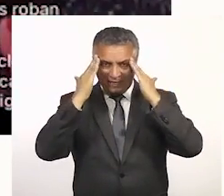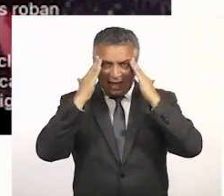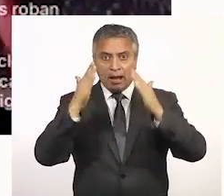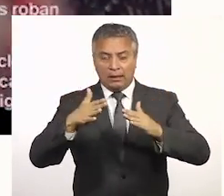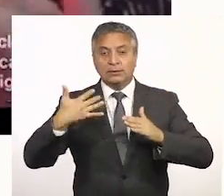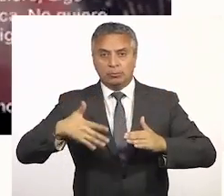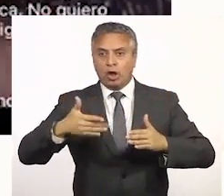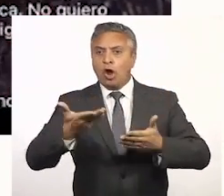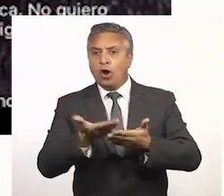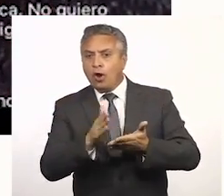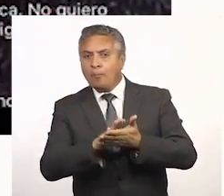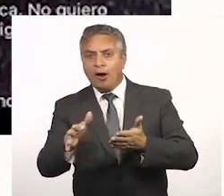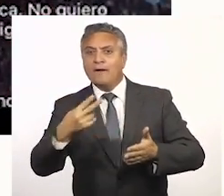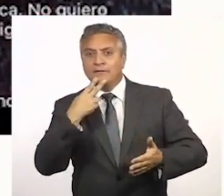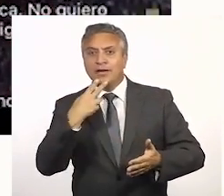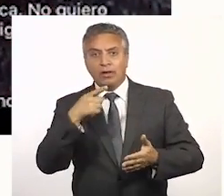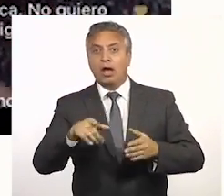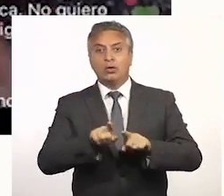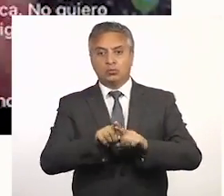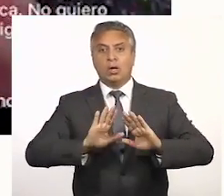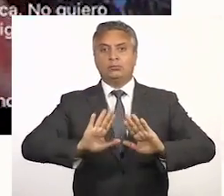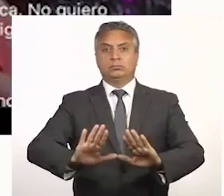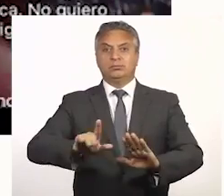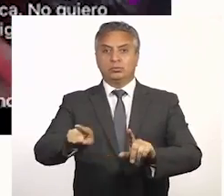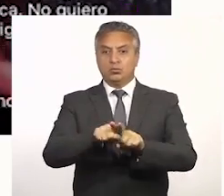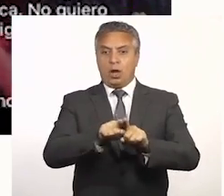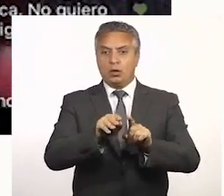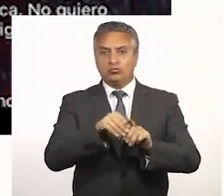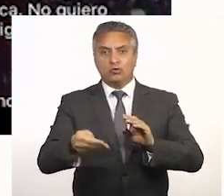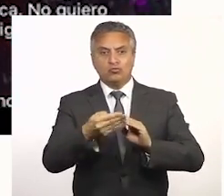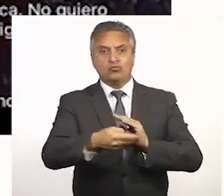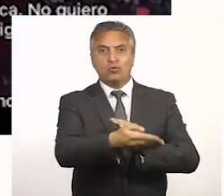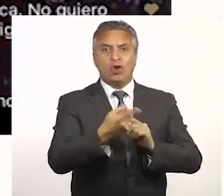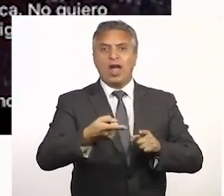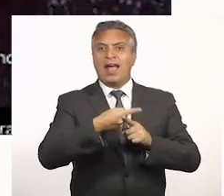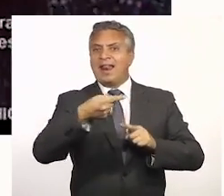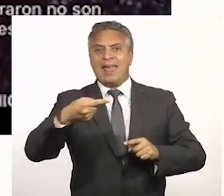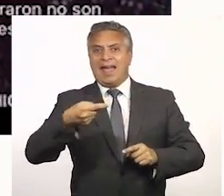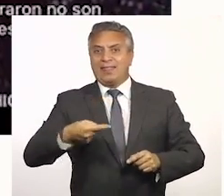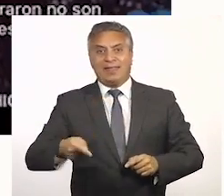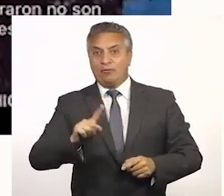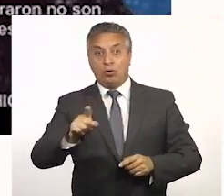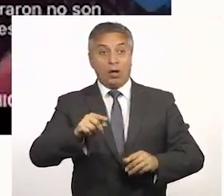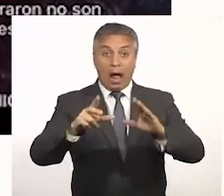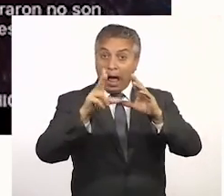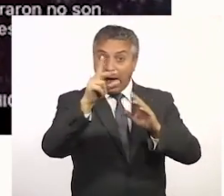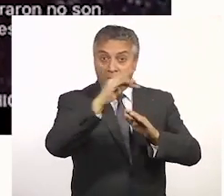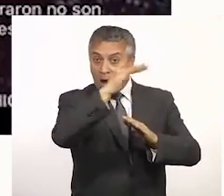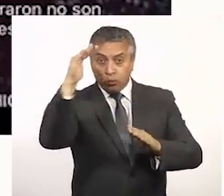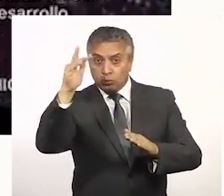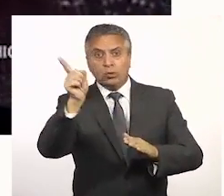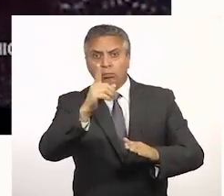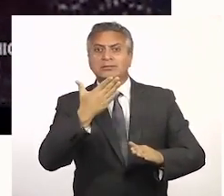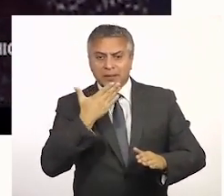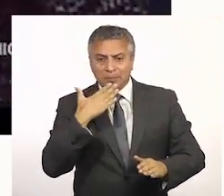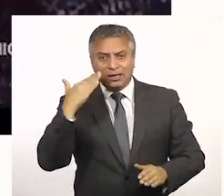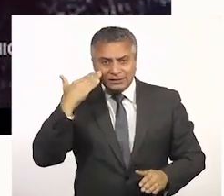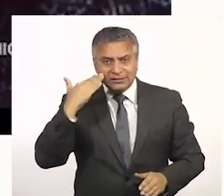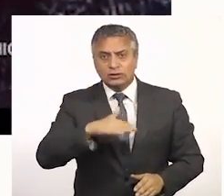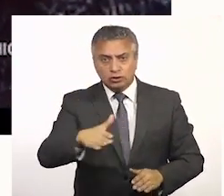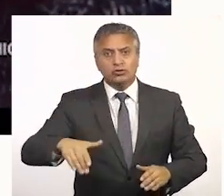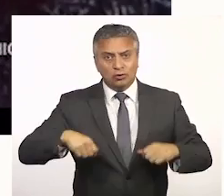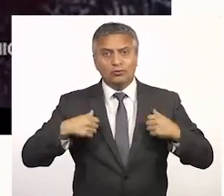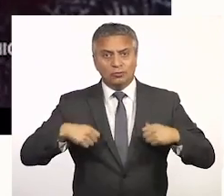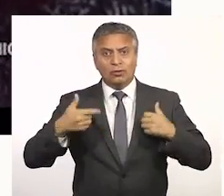la salud mental, las condiciones en las que están viviendo y evitar que eso condicione negativamente a no solo los adultos, sino que